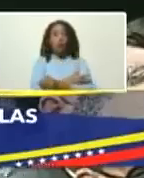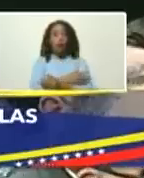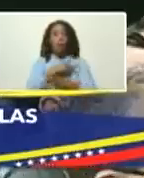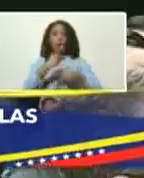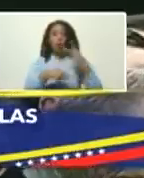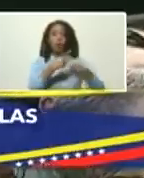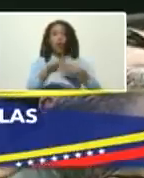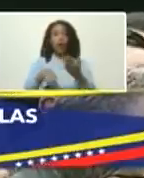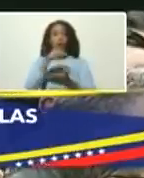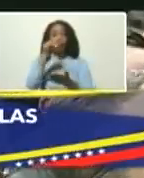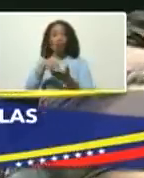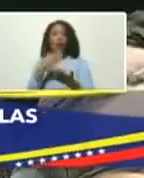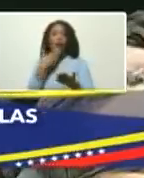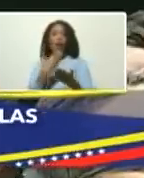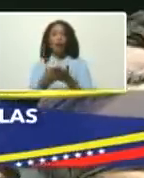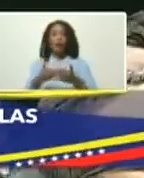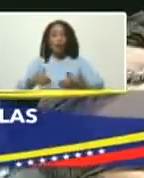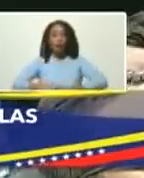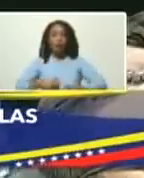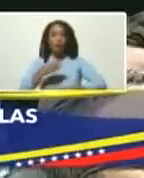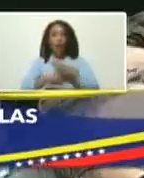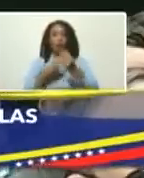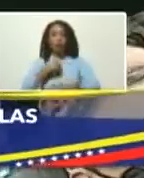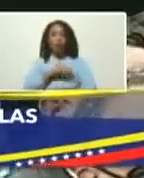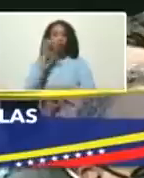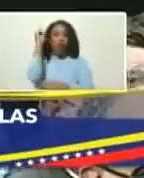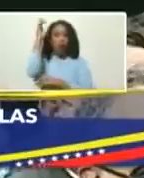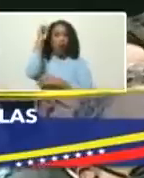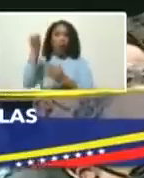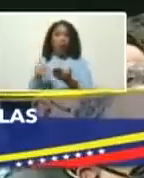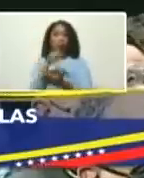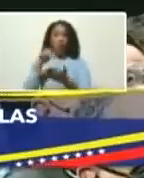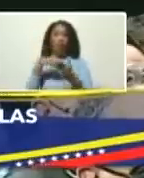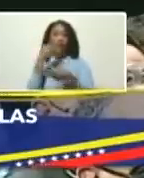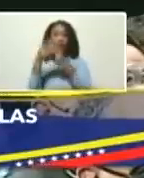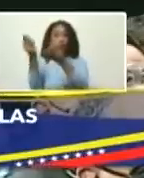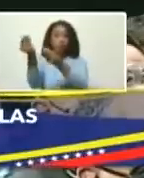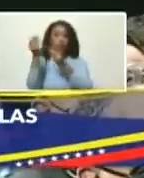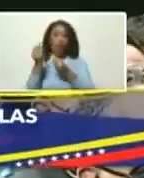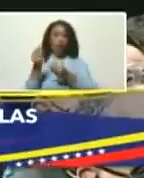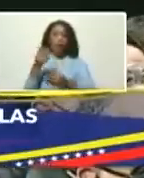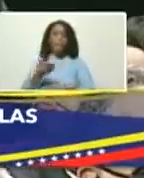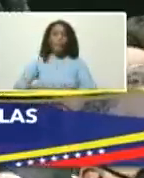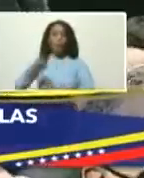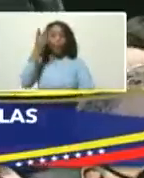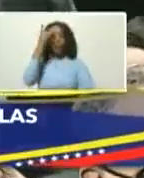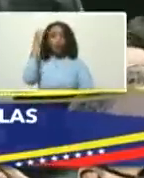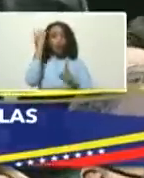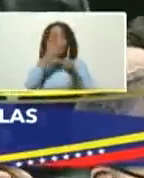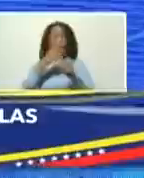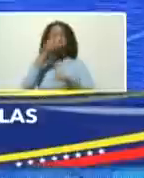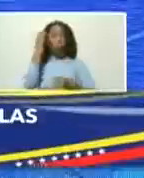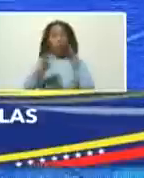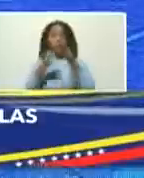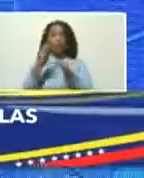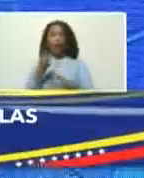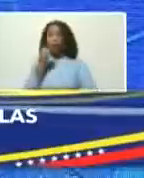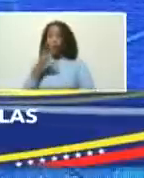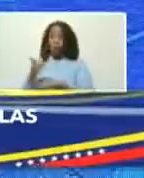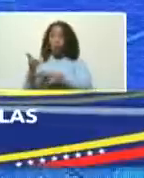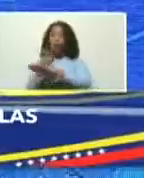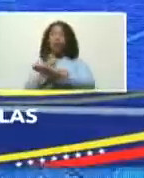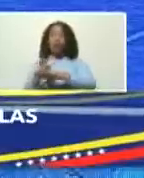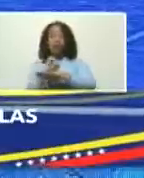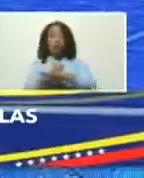y por supuesto agradecer el esfuerzo enorme que ha hecho nuestra asamblea nacional en darnos este importante instrumento jurídico bueno gobernadores